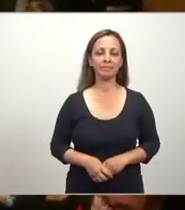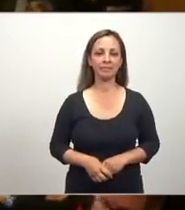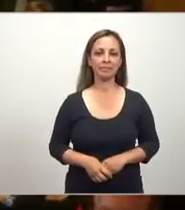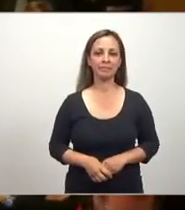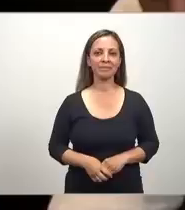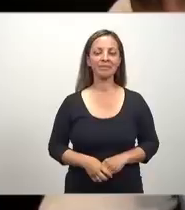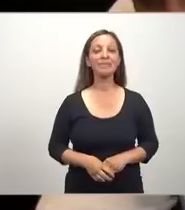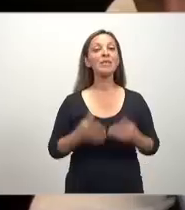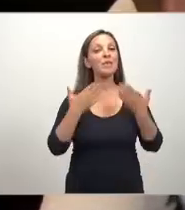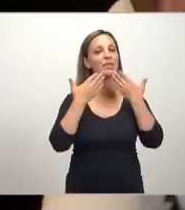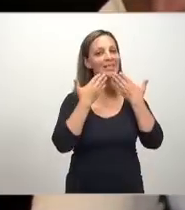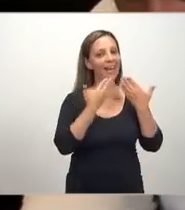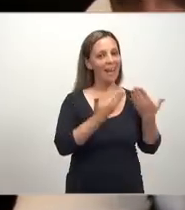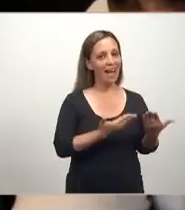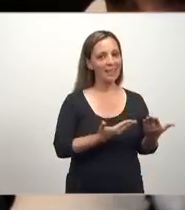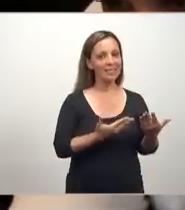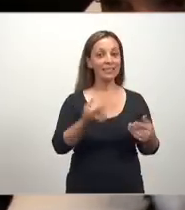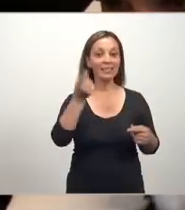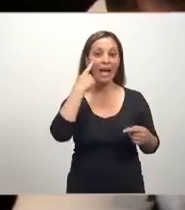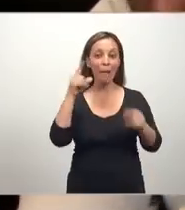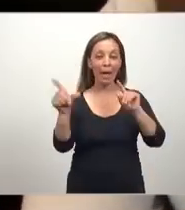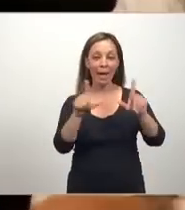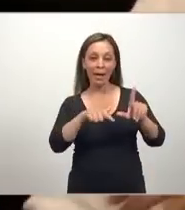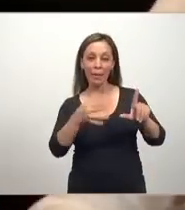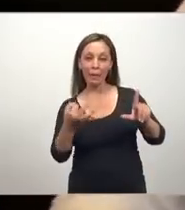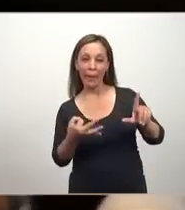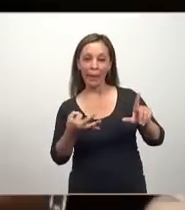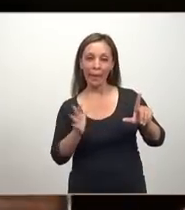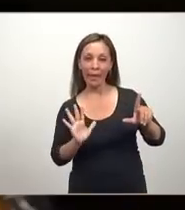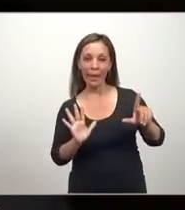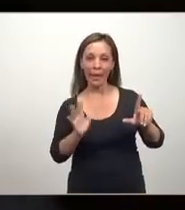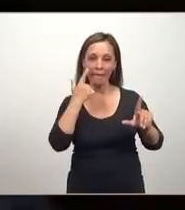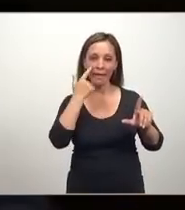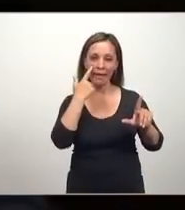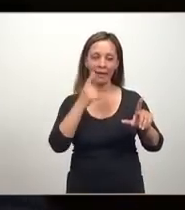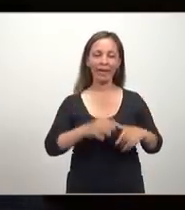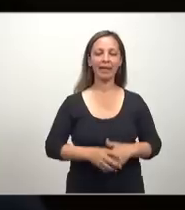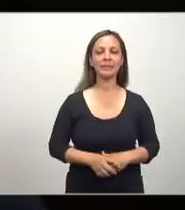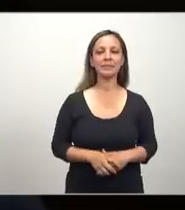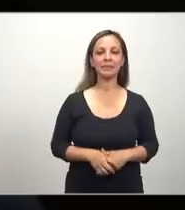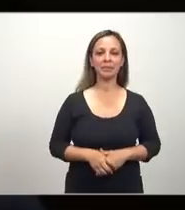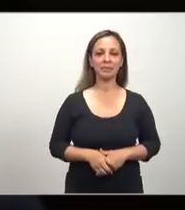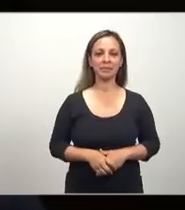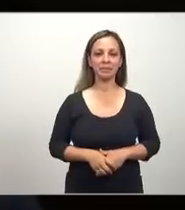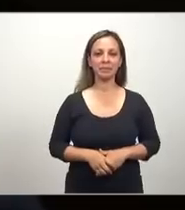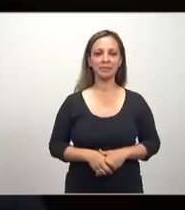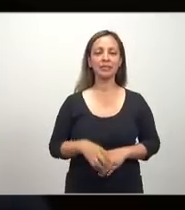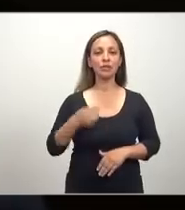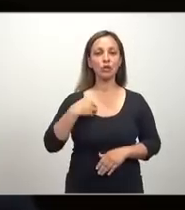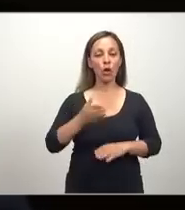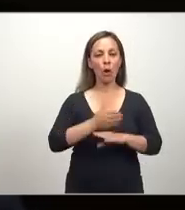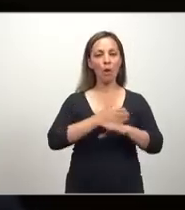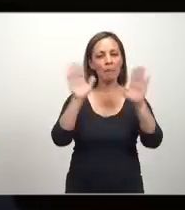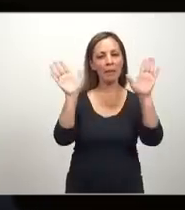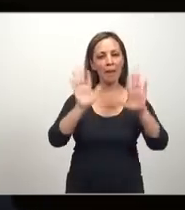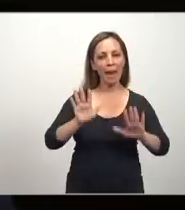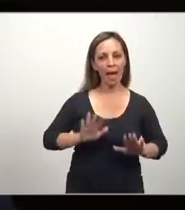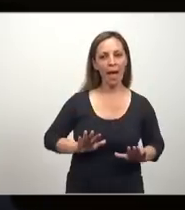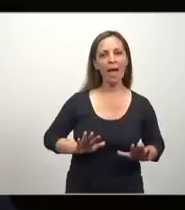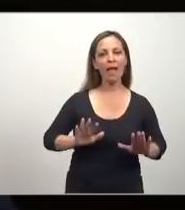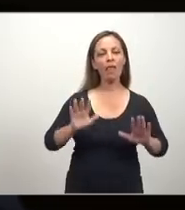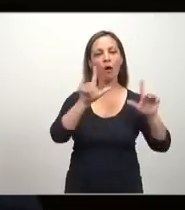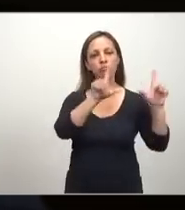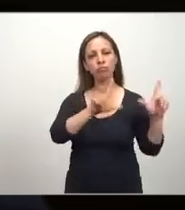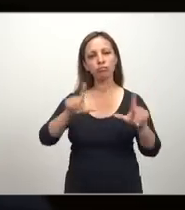Bueno, muchas gracias. Vamos a ver si esto funciona. A ver. Yo les he preparado una